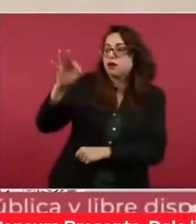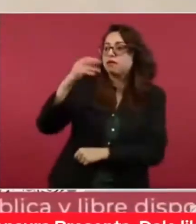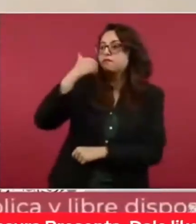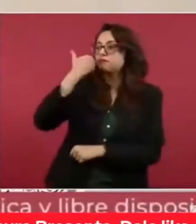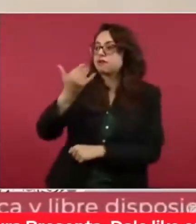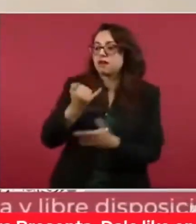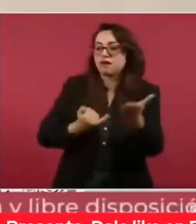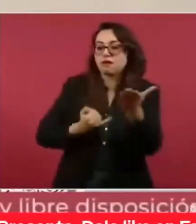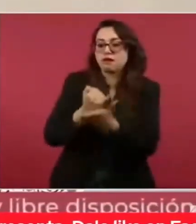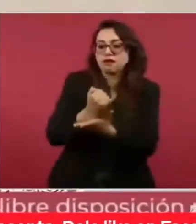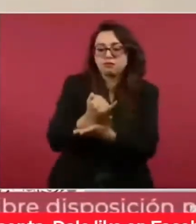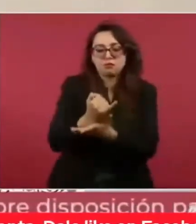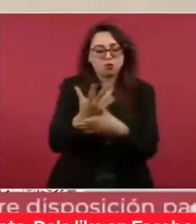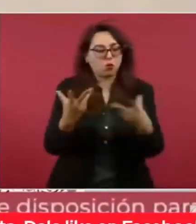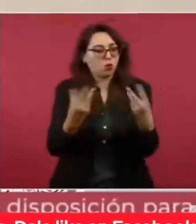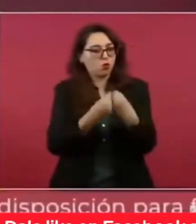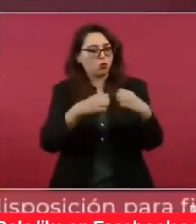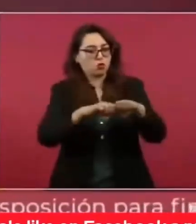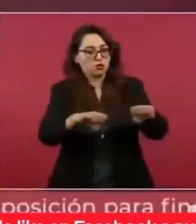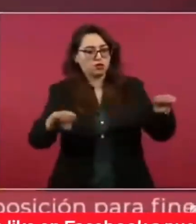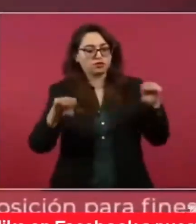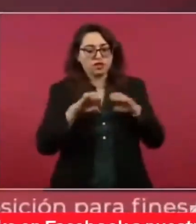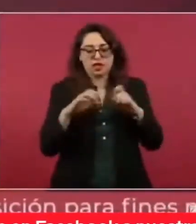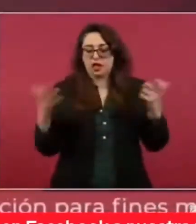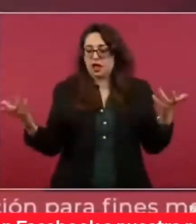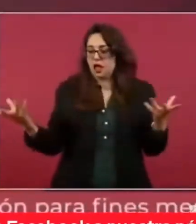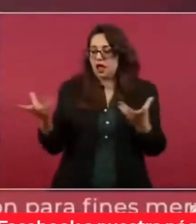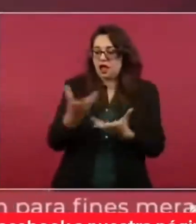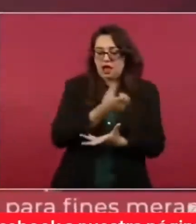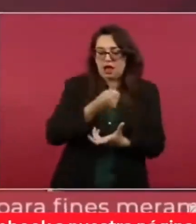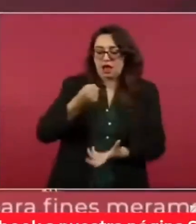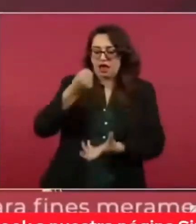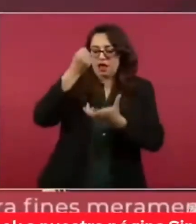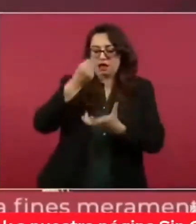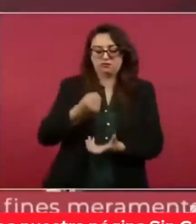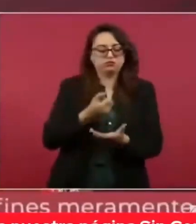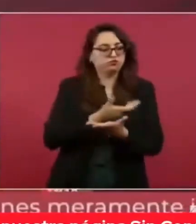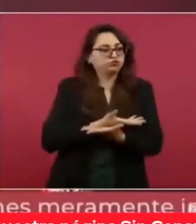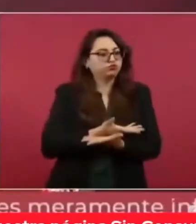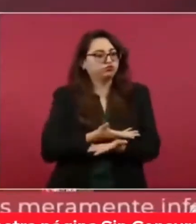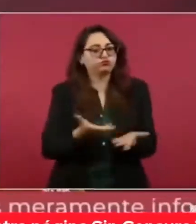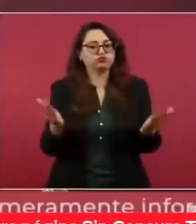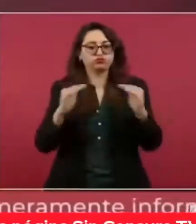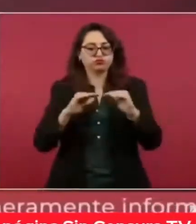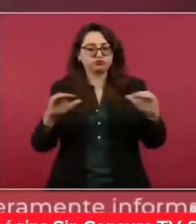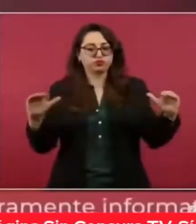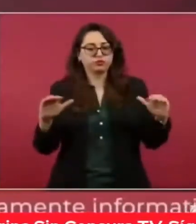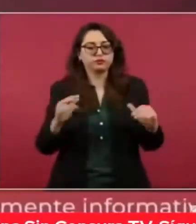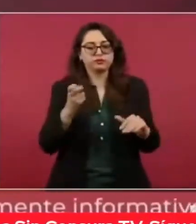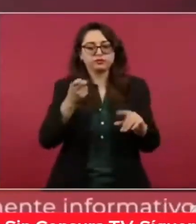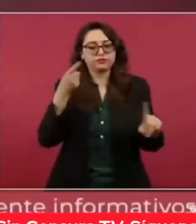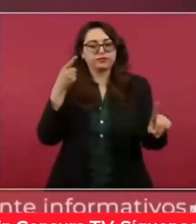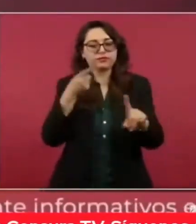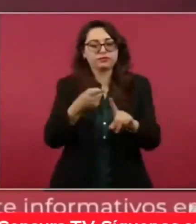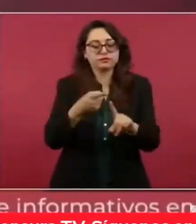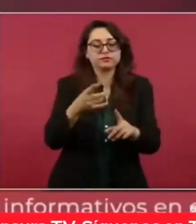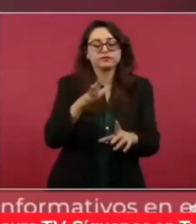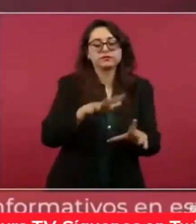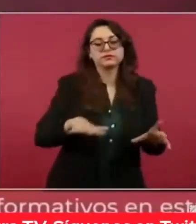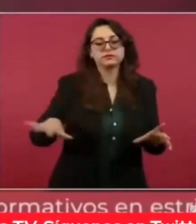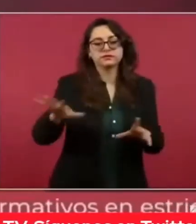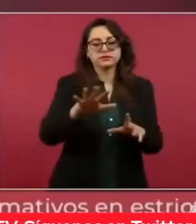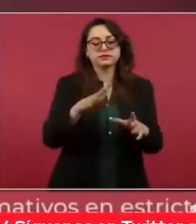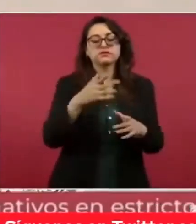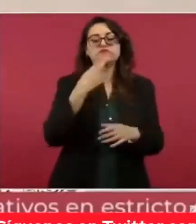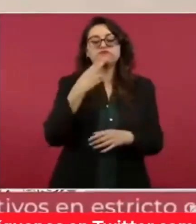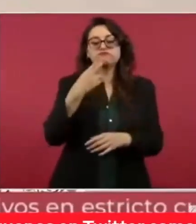colectivas y distribuyan equitativamente las ganancias. El objetivo es impulsar un modelo de apoyo a la economía social que